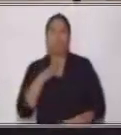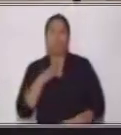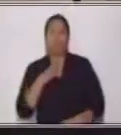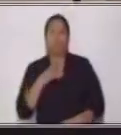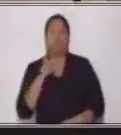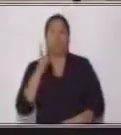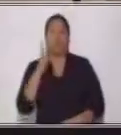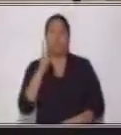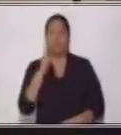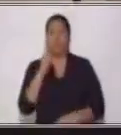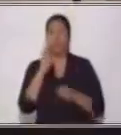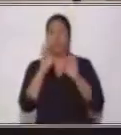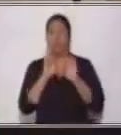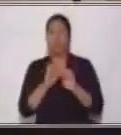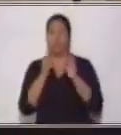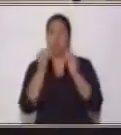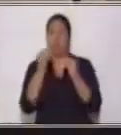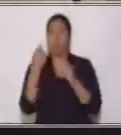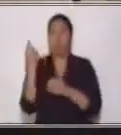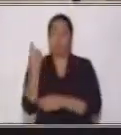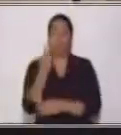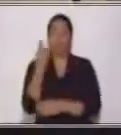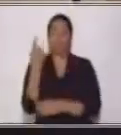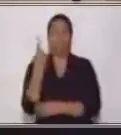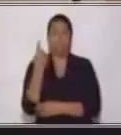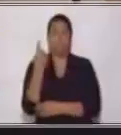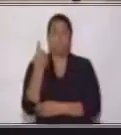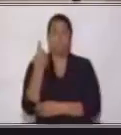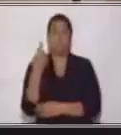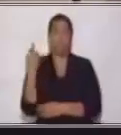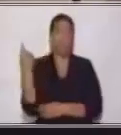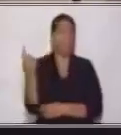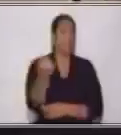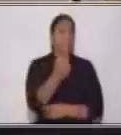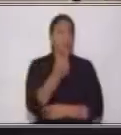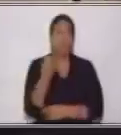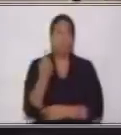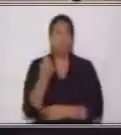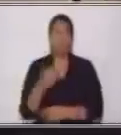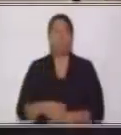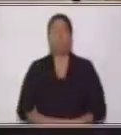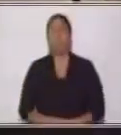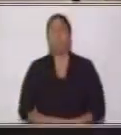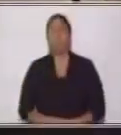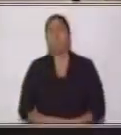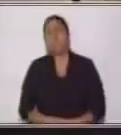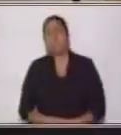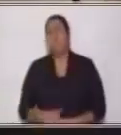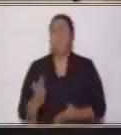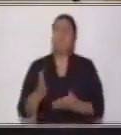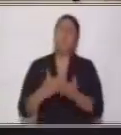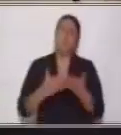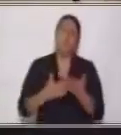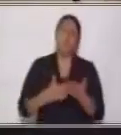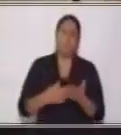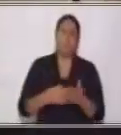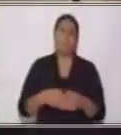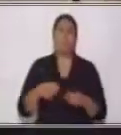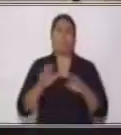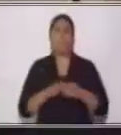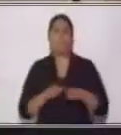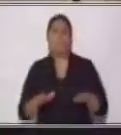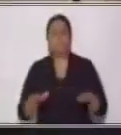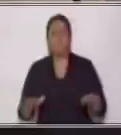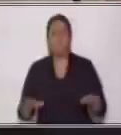muy importante. Es muy importante para todos nosotros. Hay algunos niños que los tienen en casa,